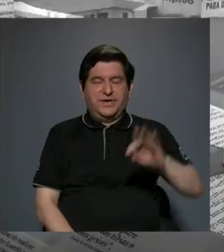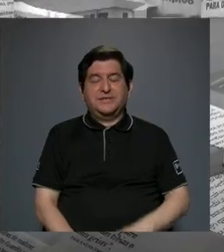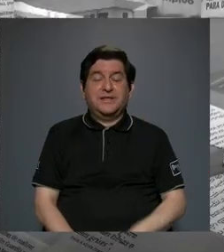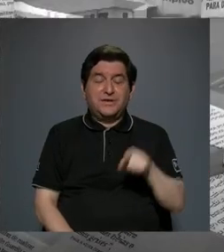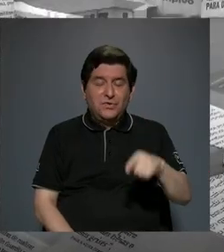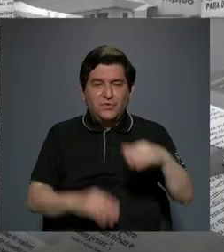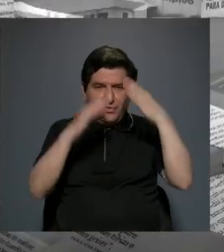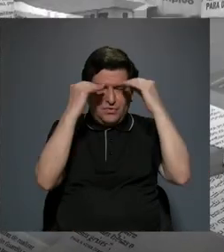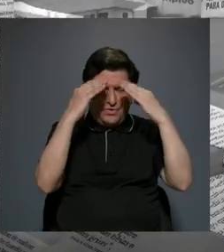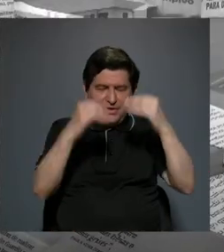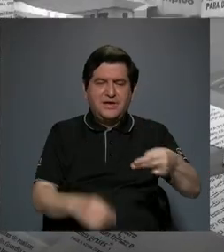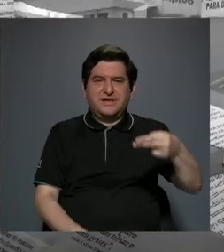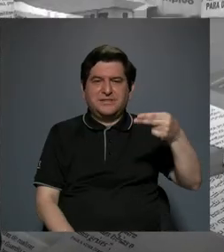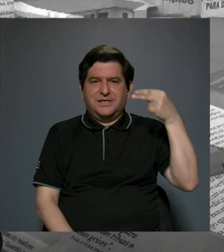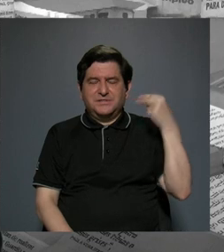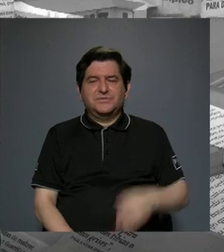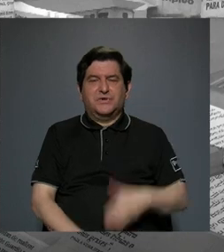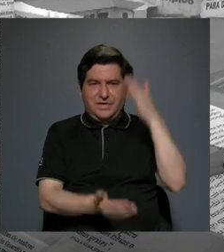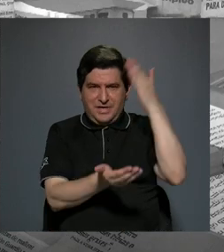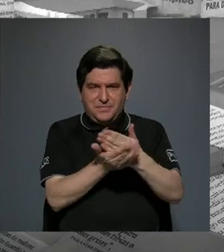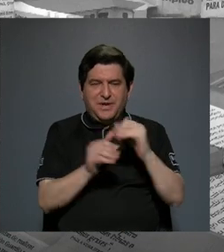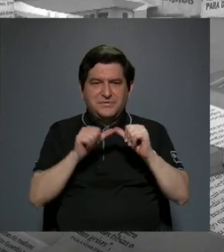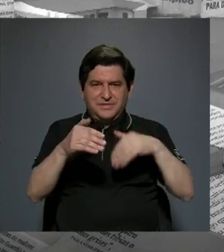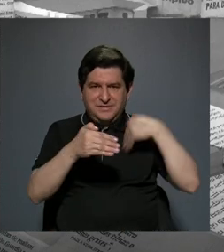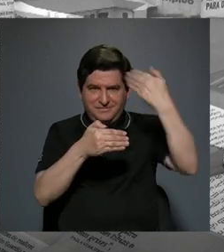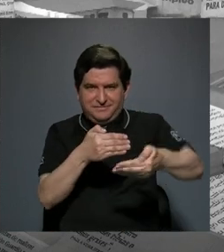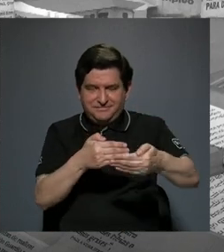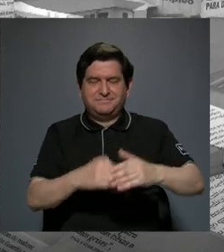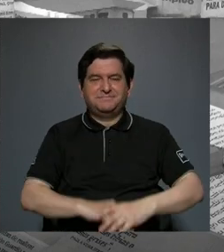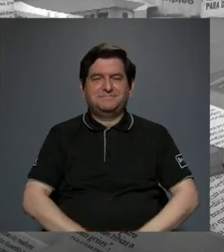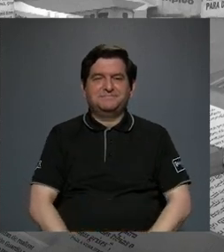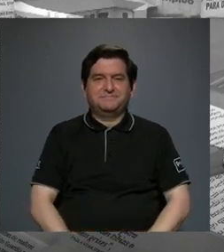histórico para ir a una pausa y enseguida estamos con ustedes.